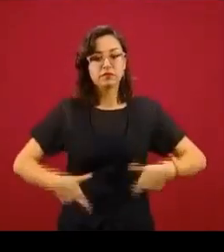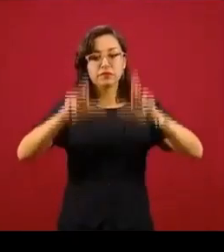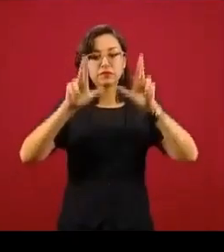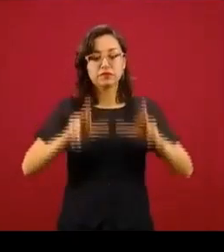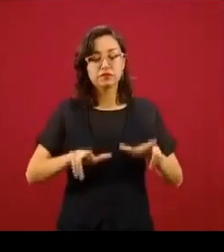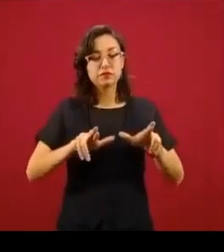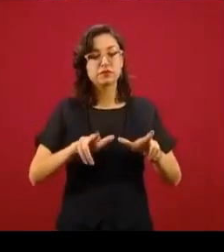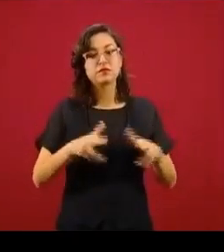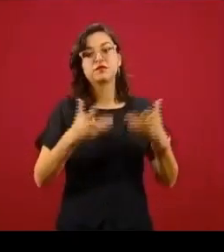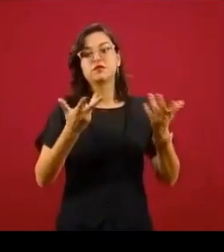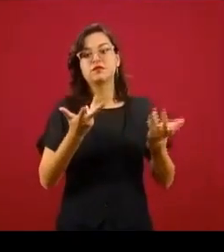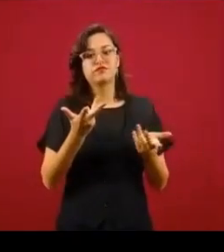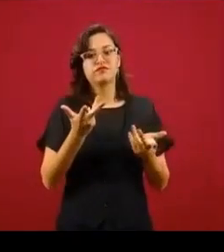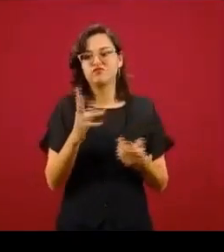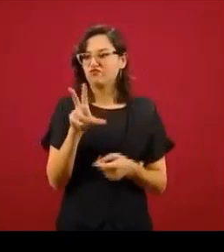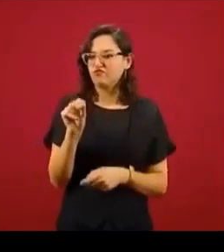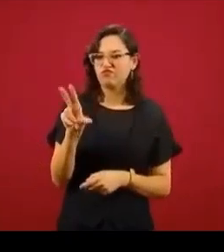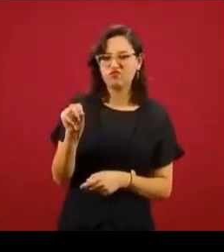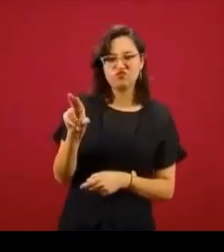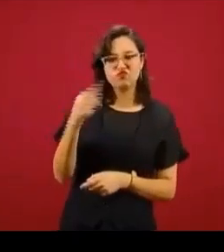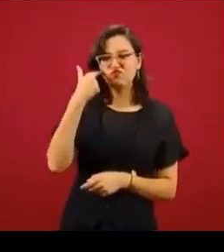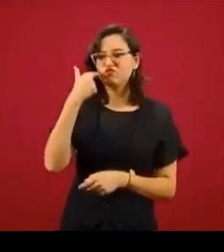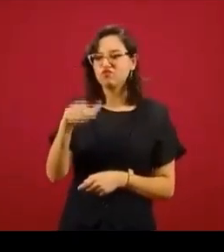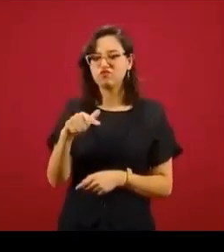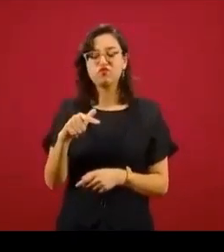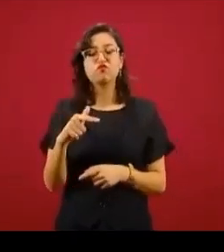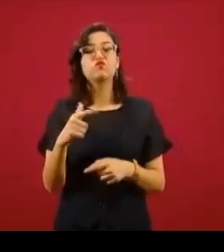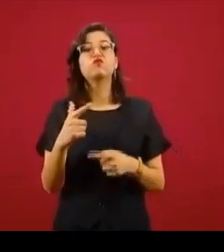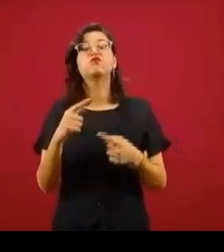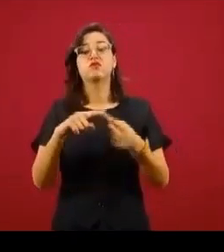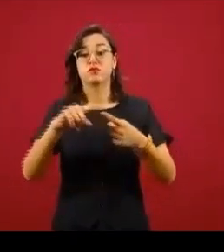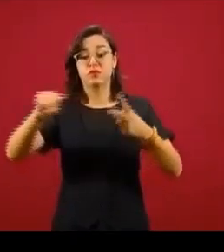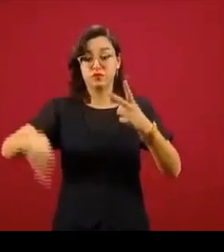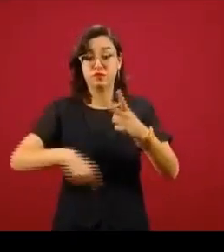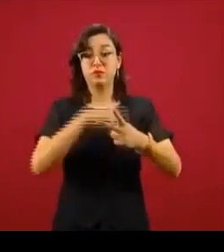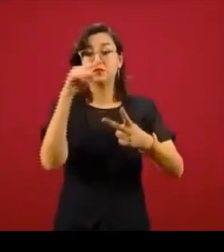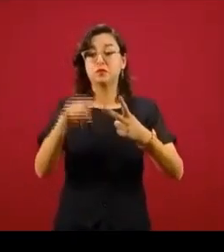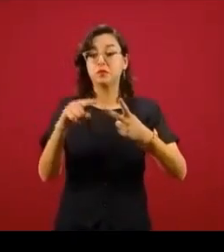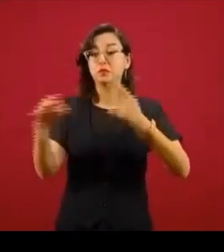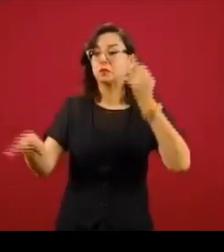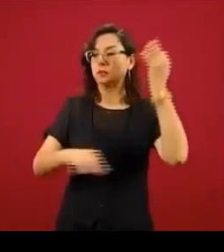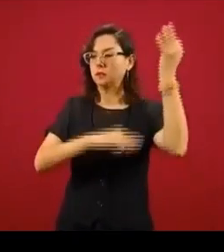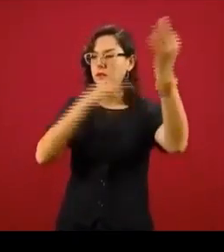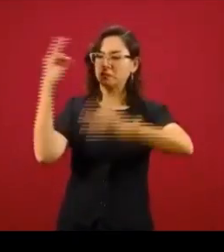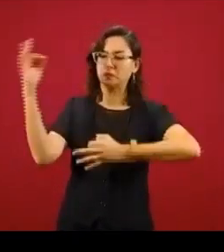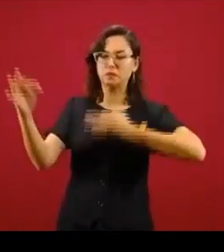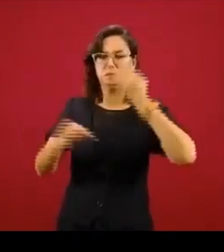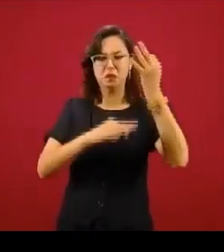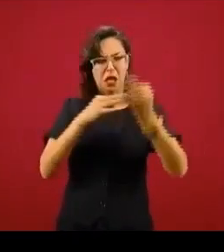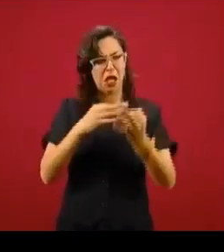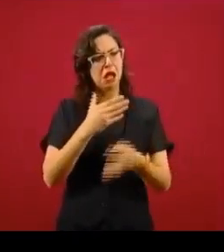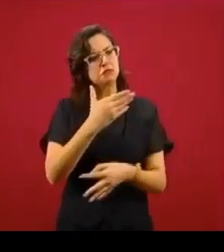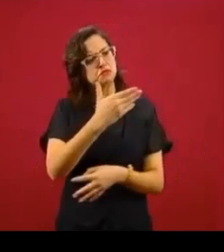hacen propaganda, lo cual es legítimo,